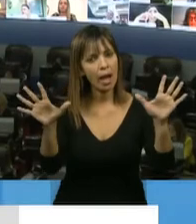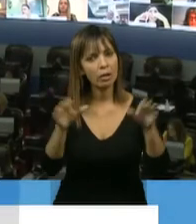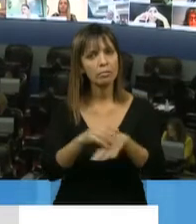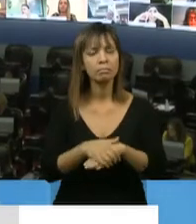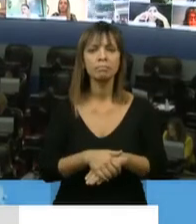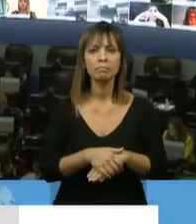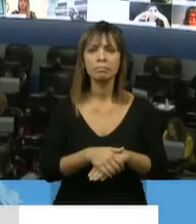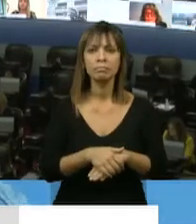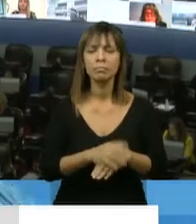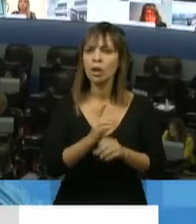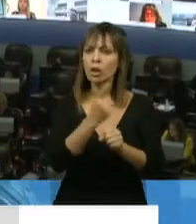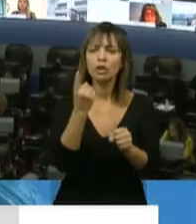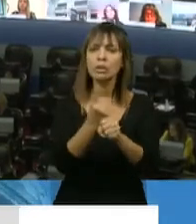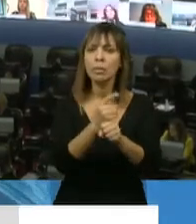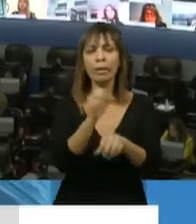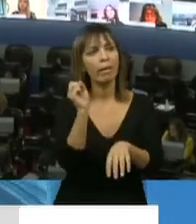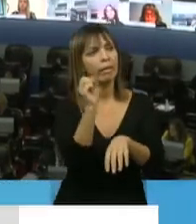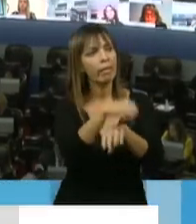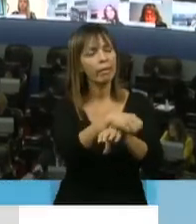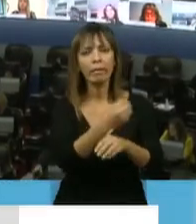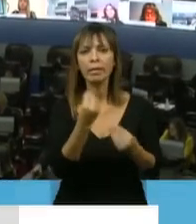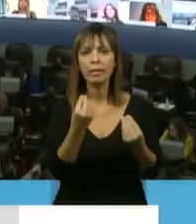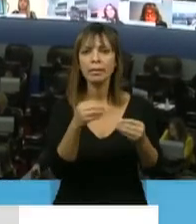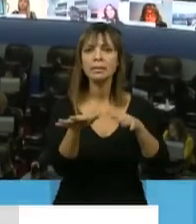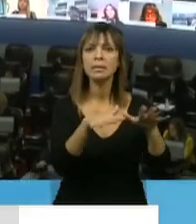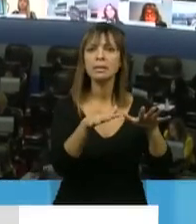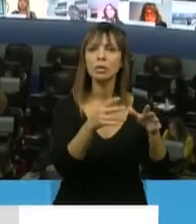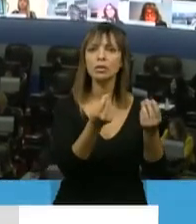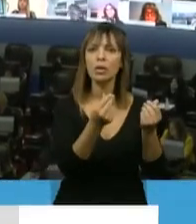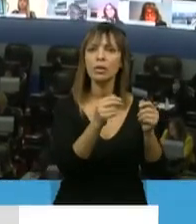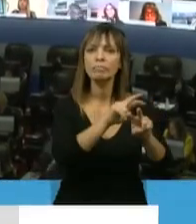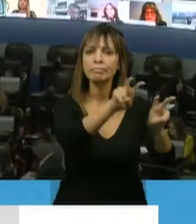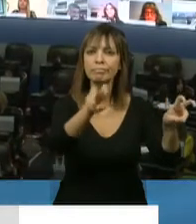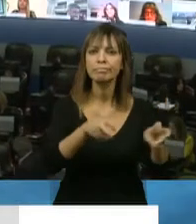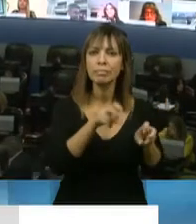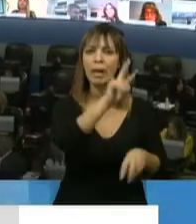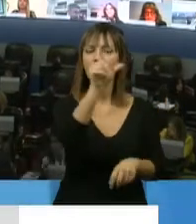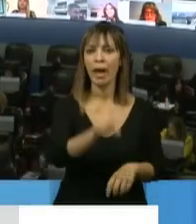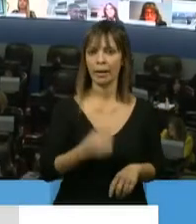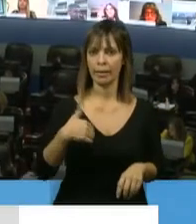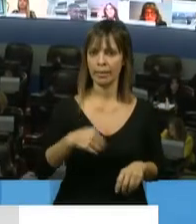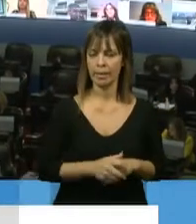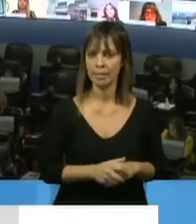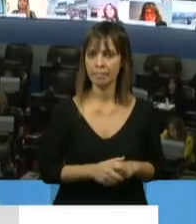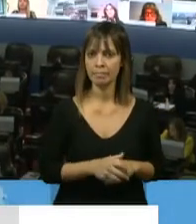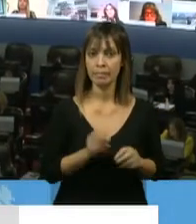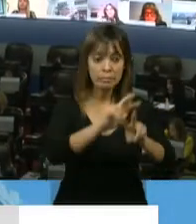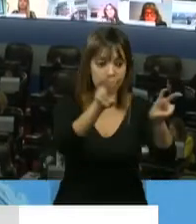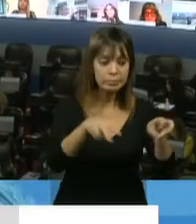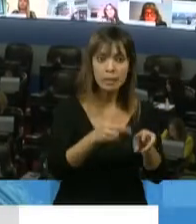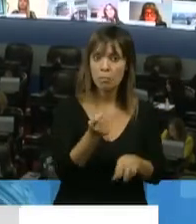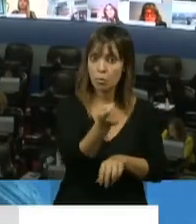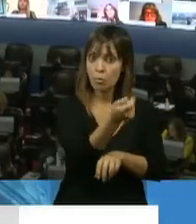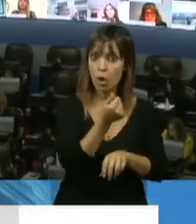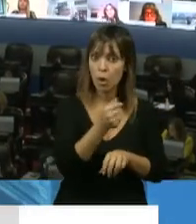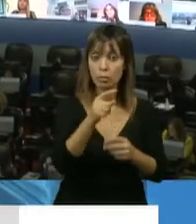el norte de la responsabilidad fiscal. Sabemos que los recursos son escasos, la recaudación impositiva cae en los tres niveles